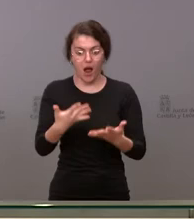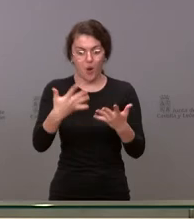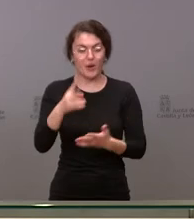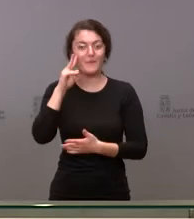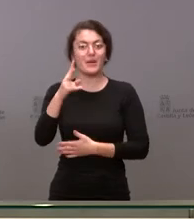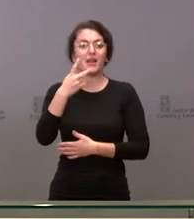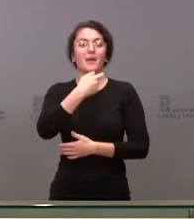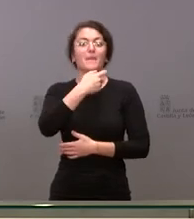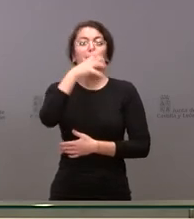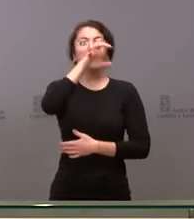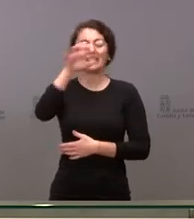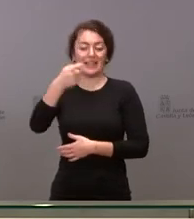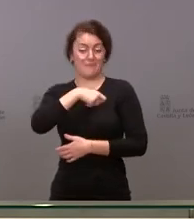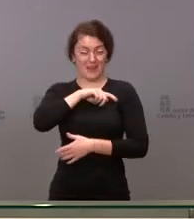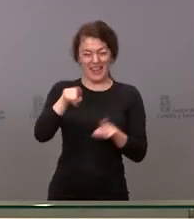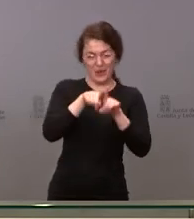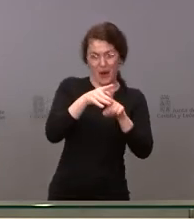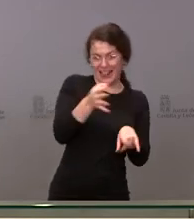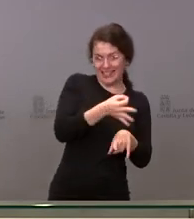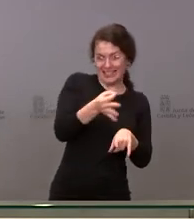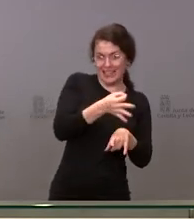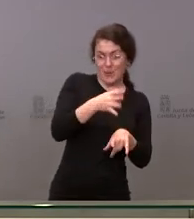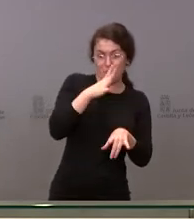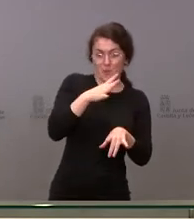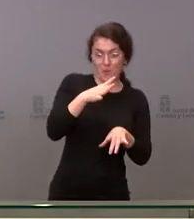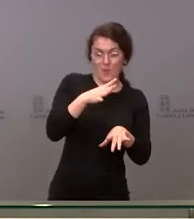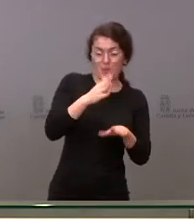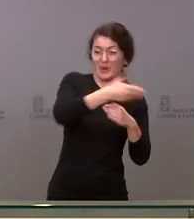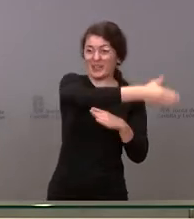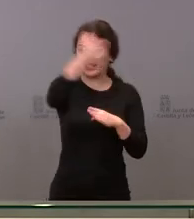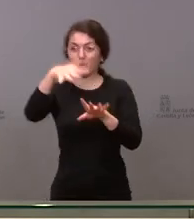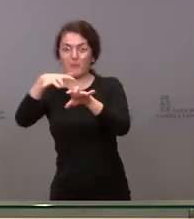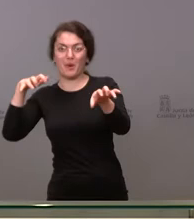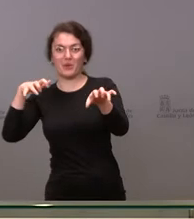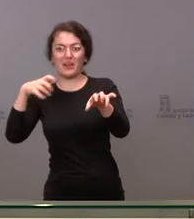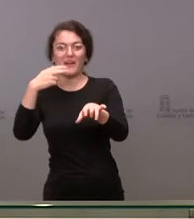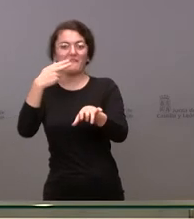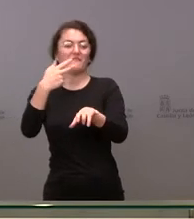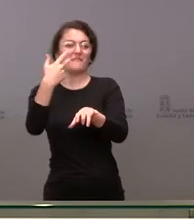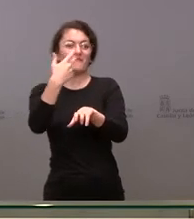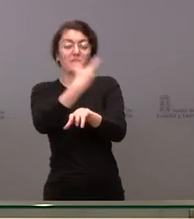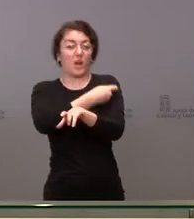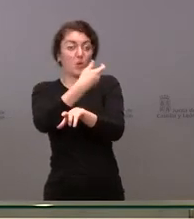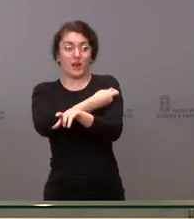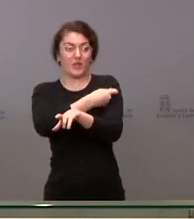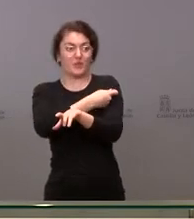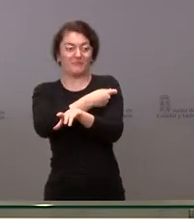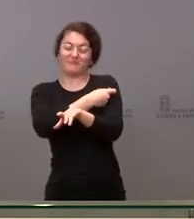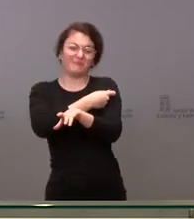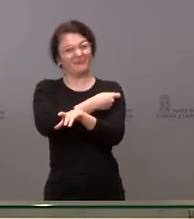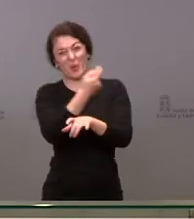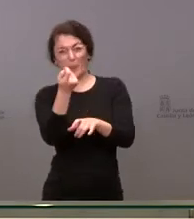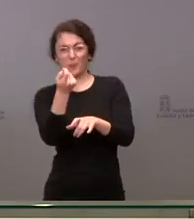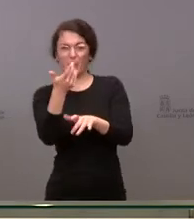España es como una isla y hay una mayoría de países en los que la vacunación no ha aprendido tanto como aquí. No sé hasta qué punto están